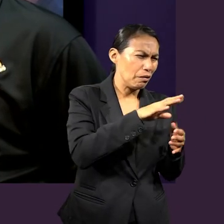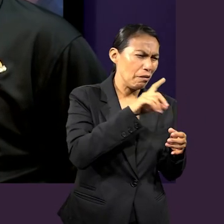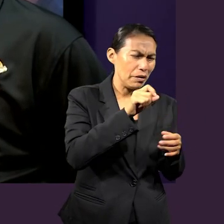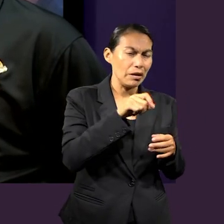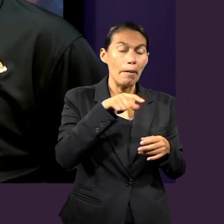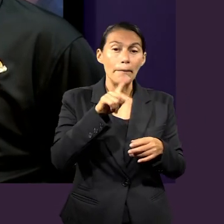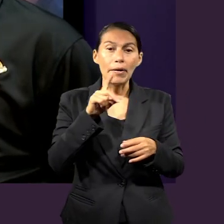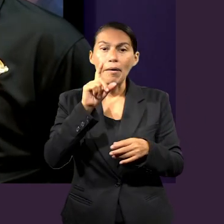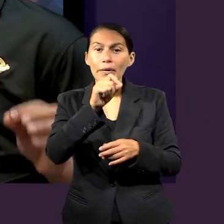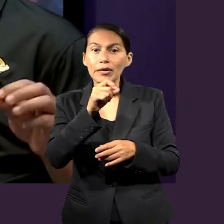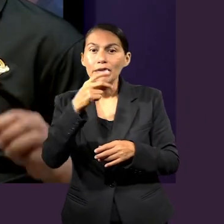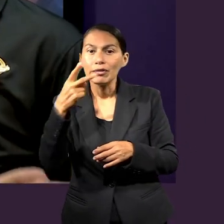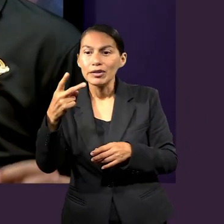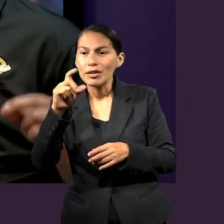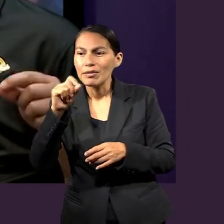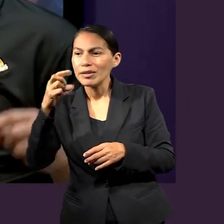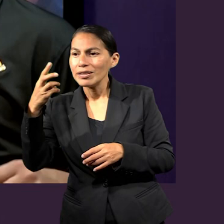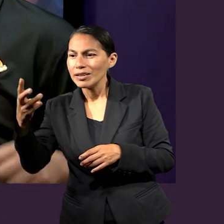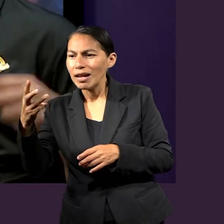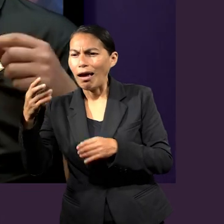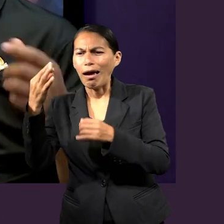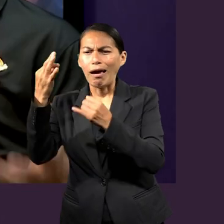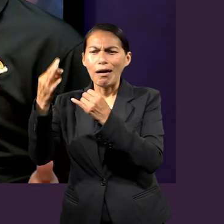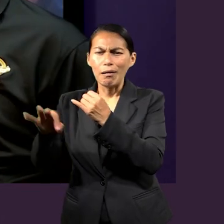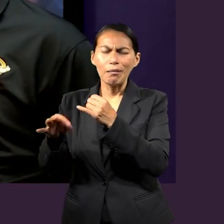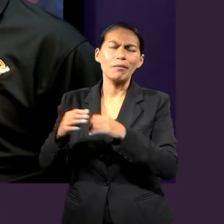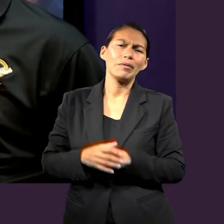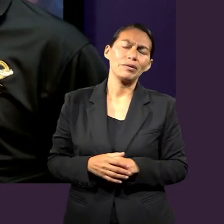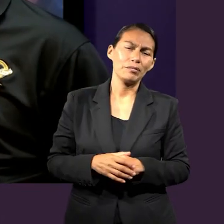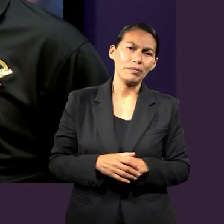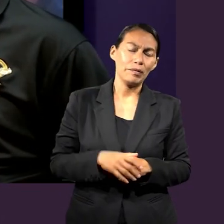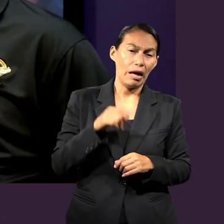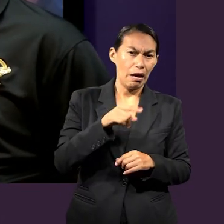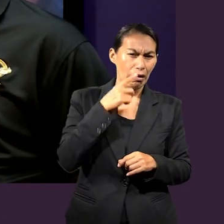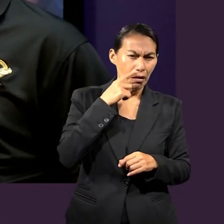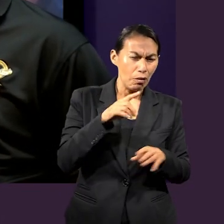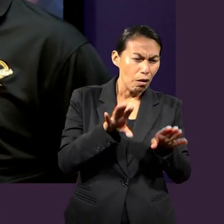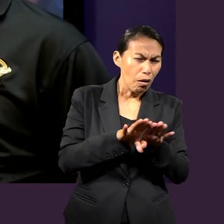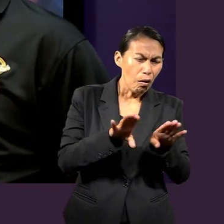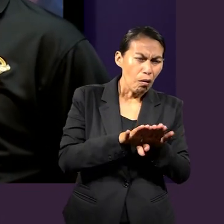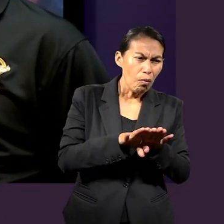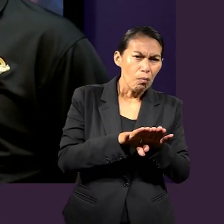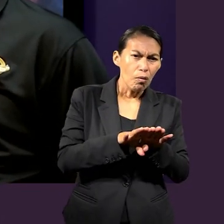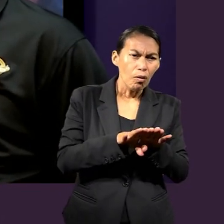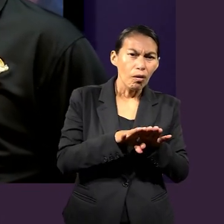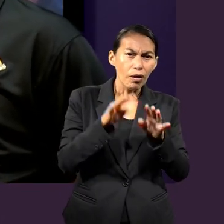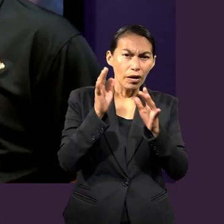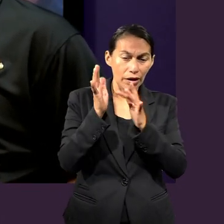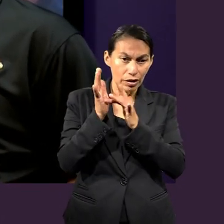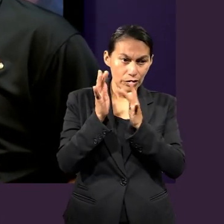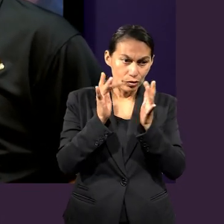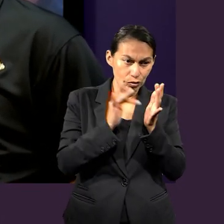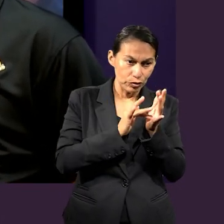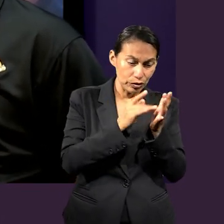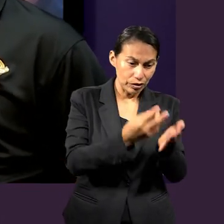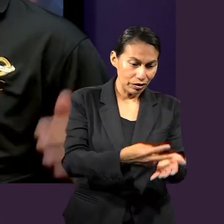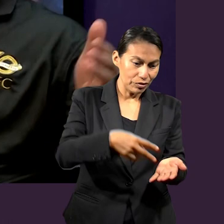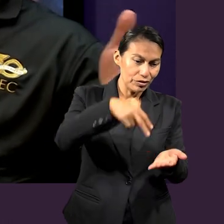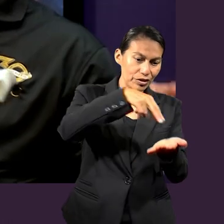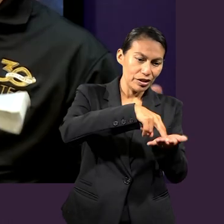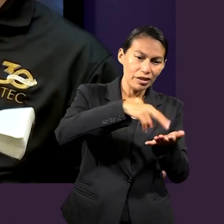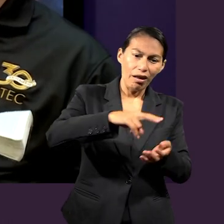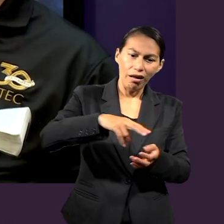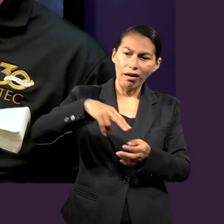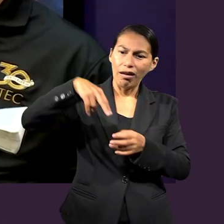el 20, pero si vamos leyendo el 21, el 22 y el 23, que es el final del capítulo, podemos ir encontrando este mecanismo.